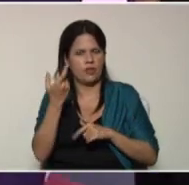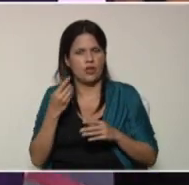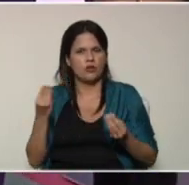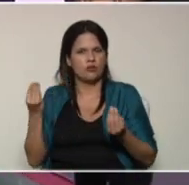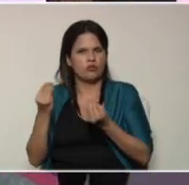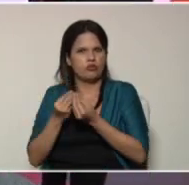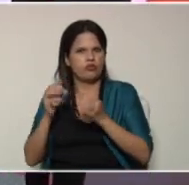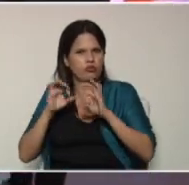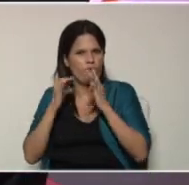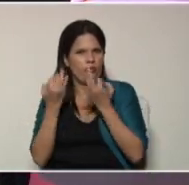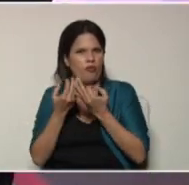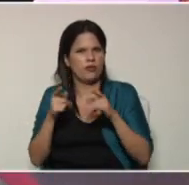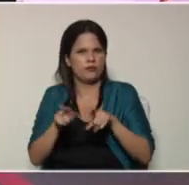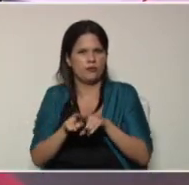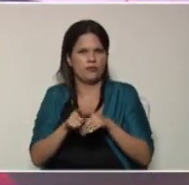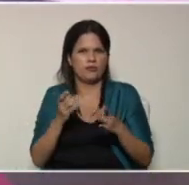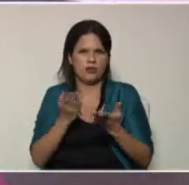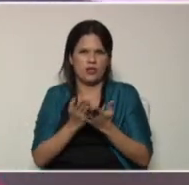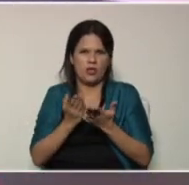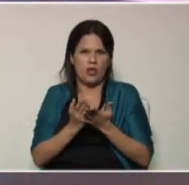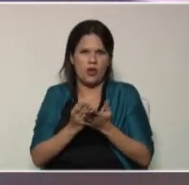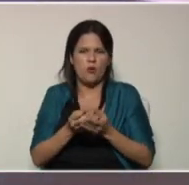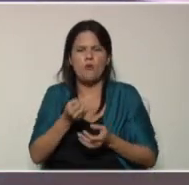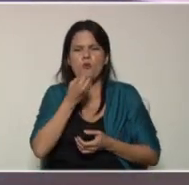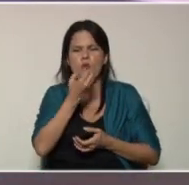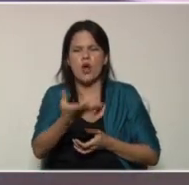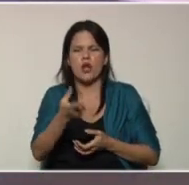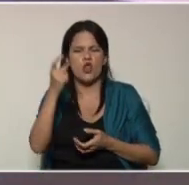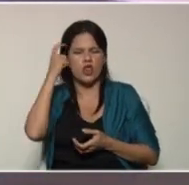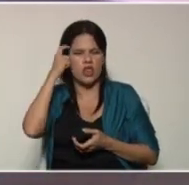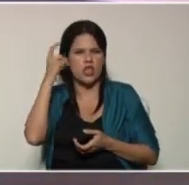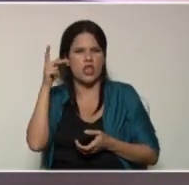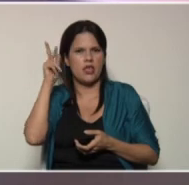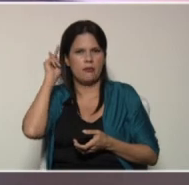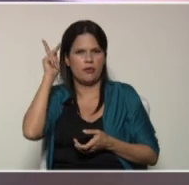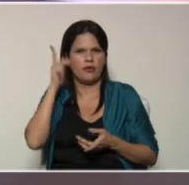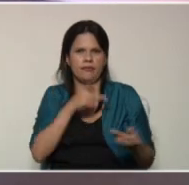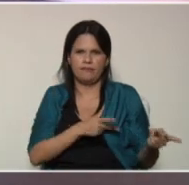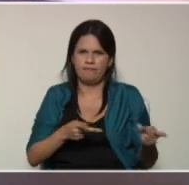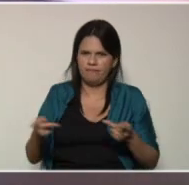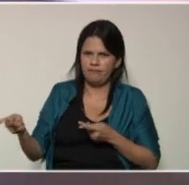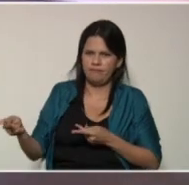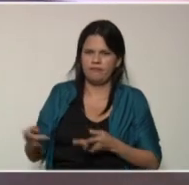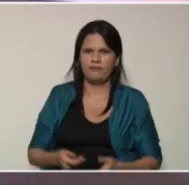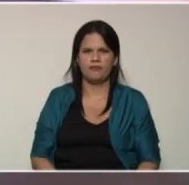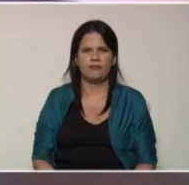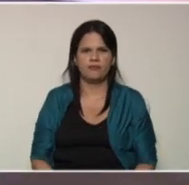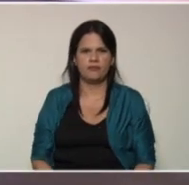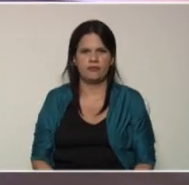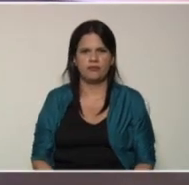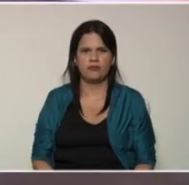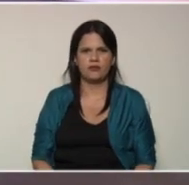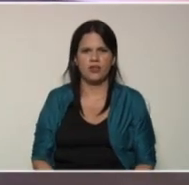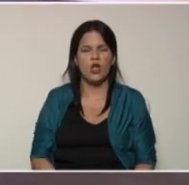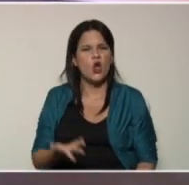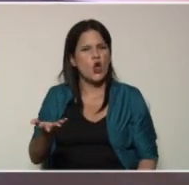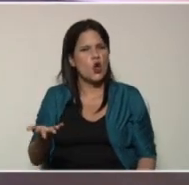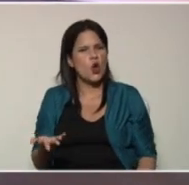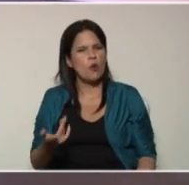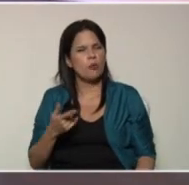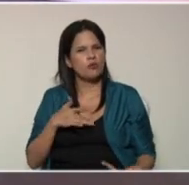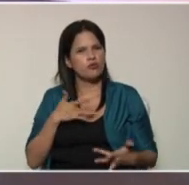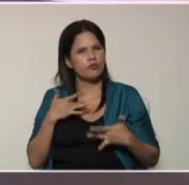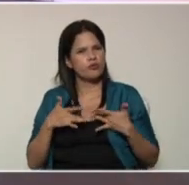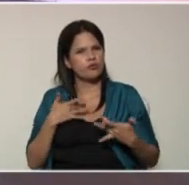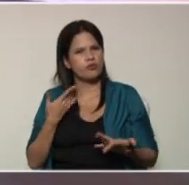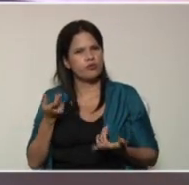una escuela para recibirlas. Muy buenos días, profesora. Bienvenidas a su programa. Gracias, José Leonardo. Buenos días, José Leonardo. ¿Cómo se encuentran el día